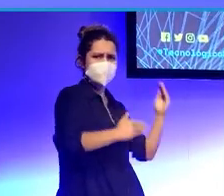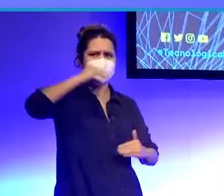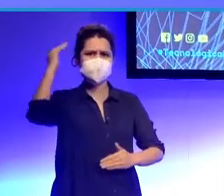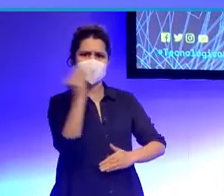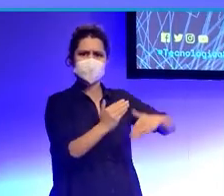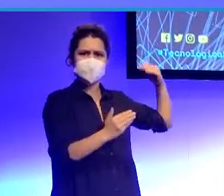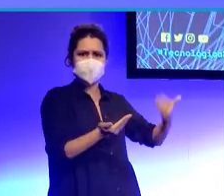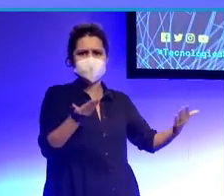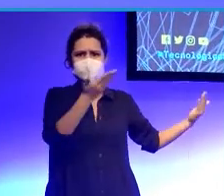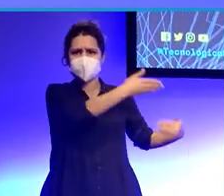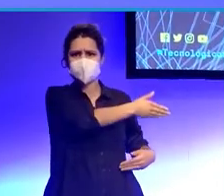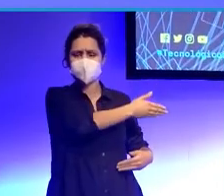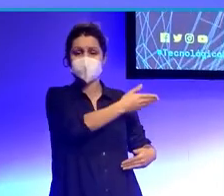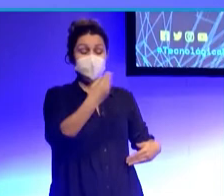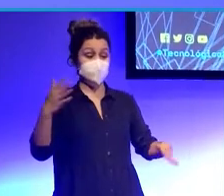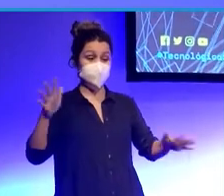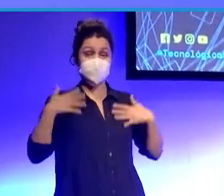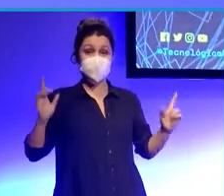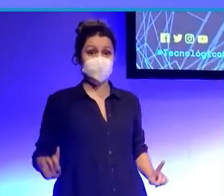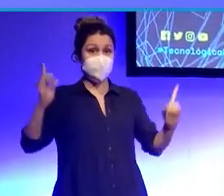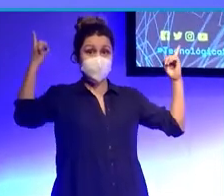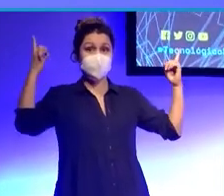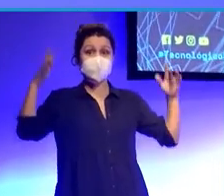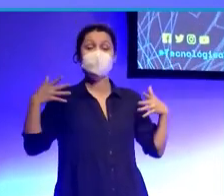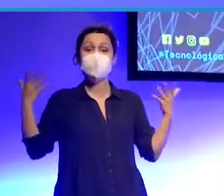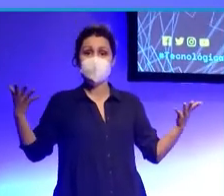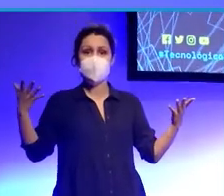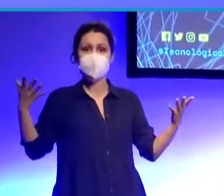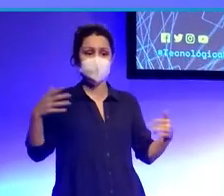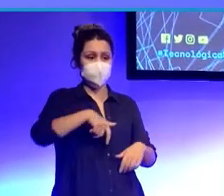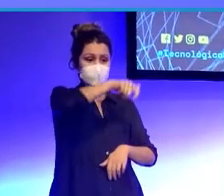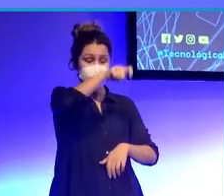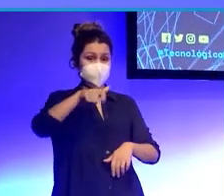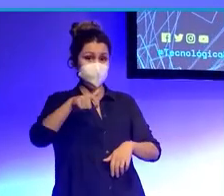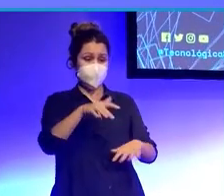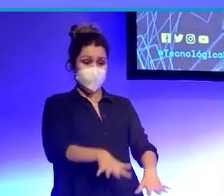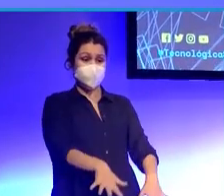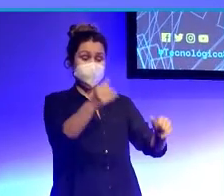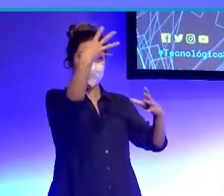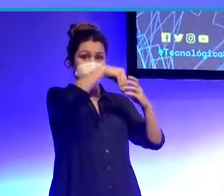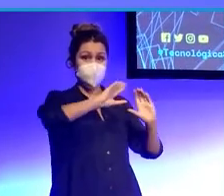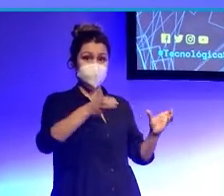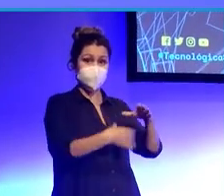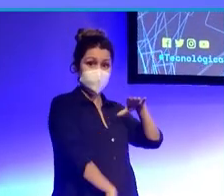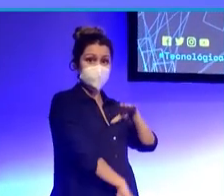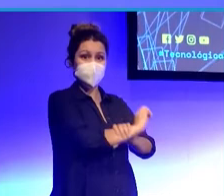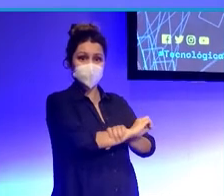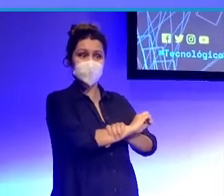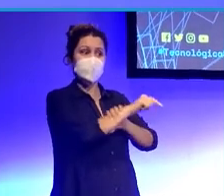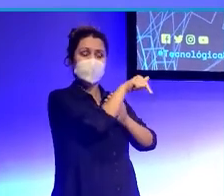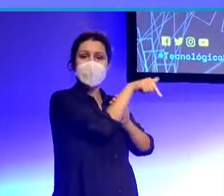Lo más sorprendente de todo es que ninguno de ellos pertenecía al equipo visitante, que resulta misteriosamente ileso.